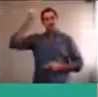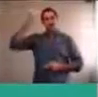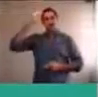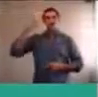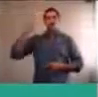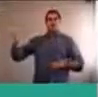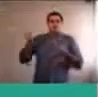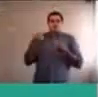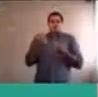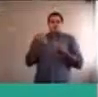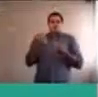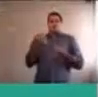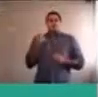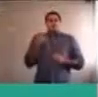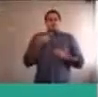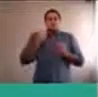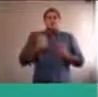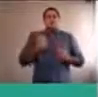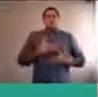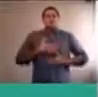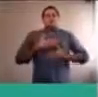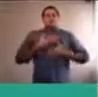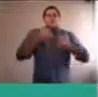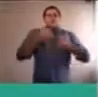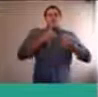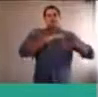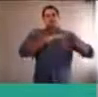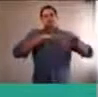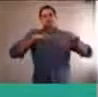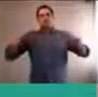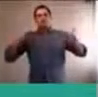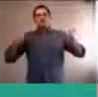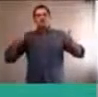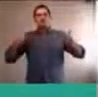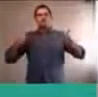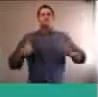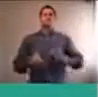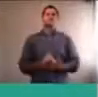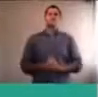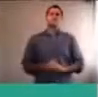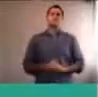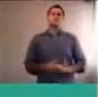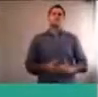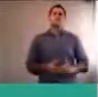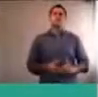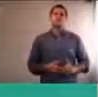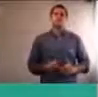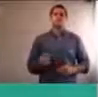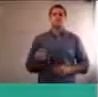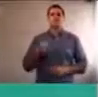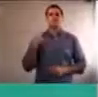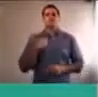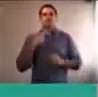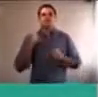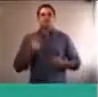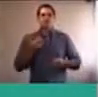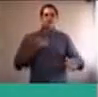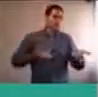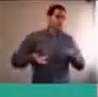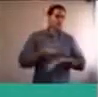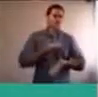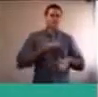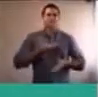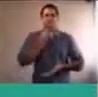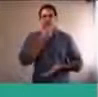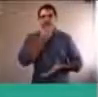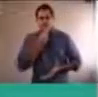bienestar, ¿sí? Tener una vida, que nos genere, bienestar, que podamos tener, una linda convivencia, con los demás, y con